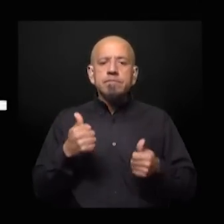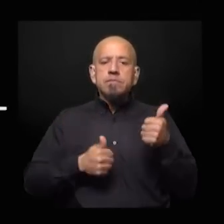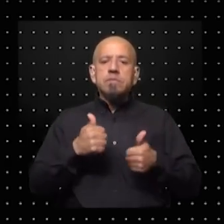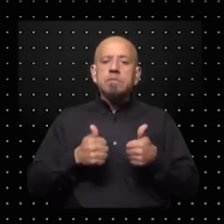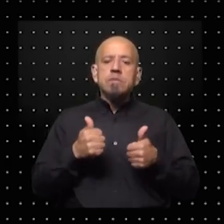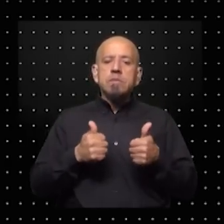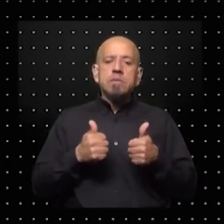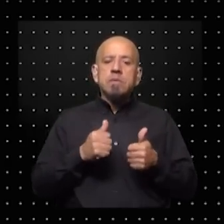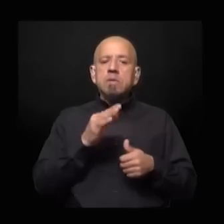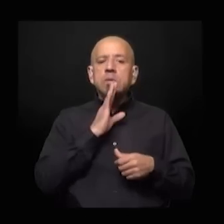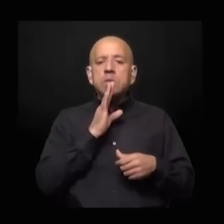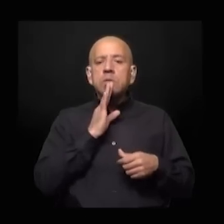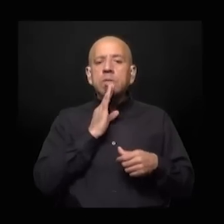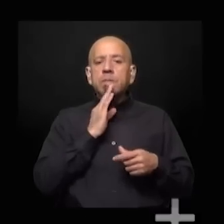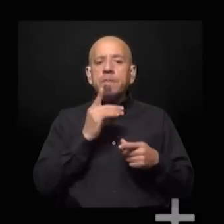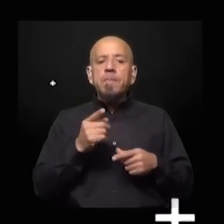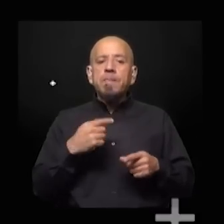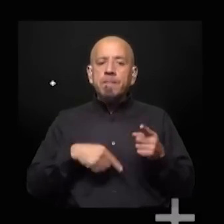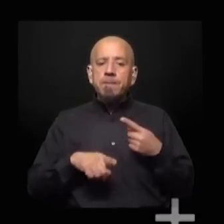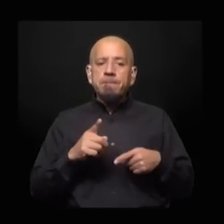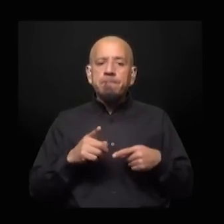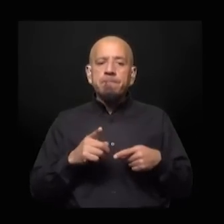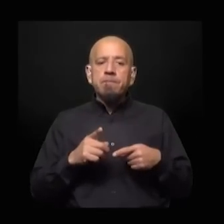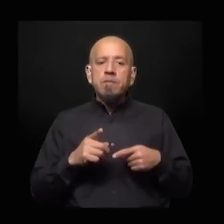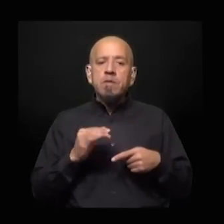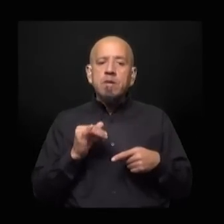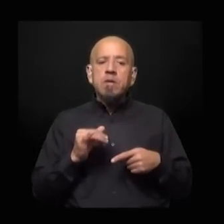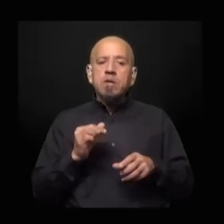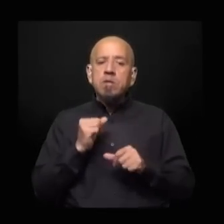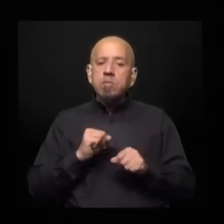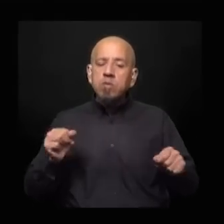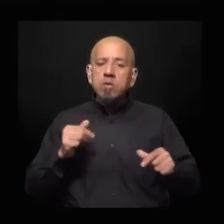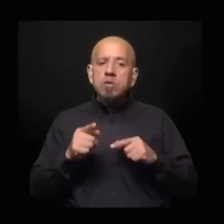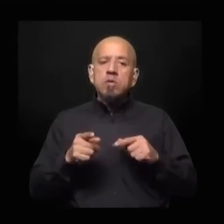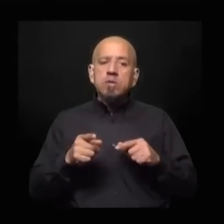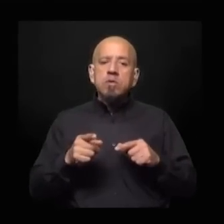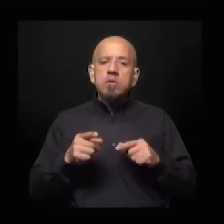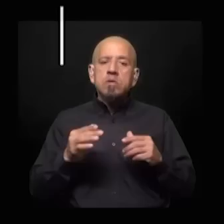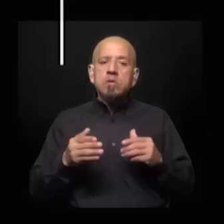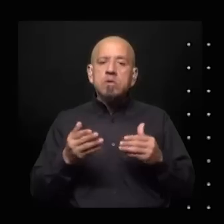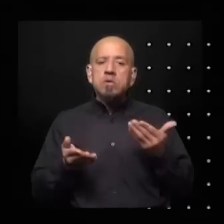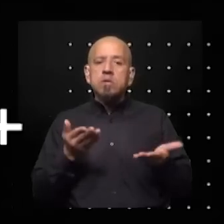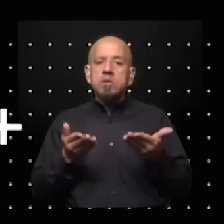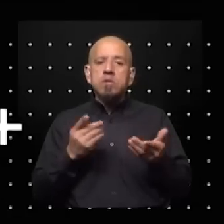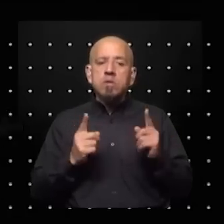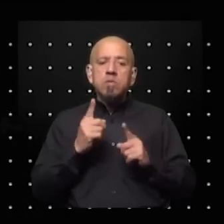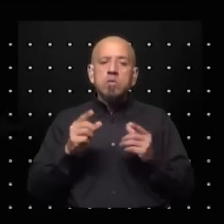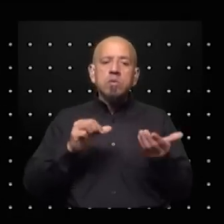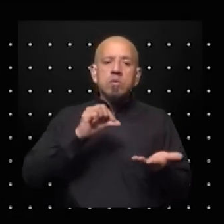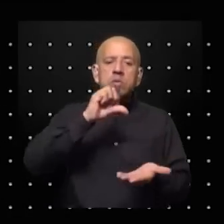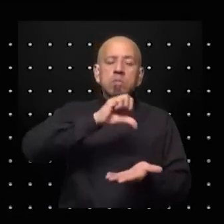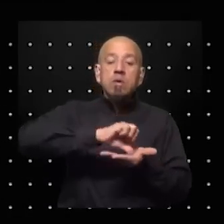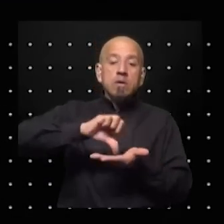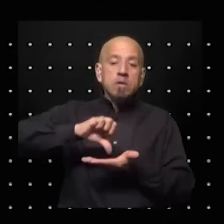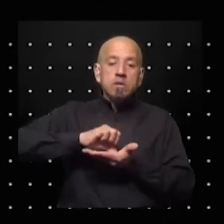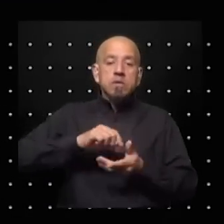a tú con Estados Unidos pero puedo acabar haciéndole daño desestabilizando algunos países, ¿no? Y